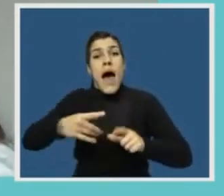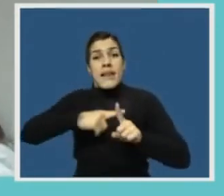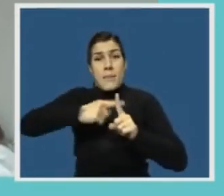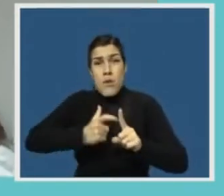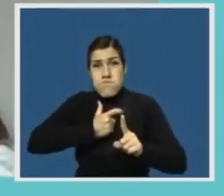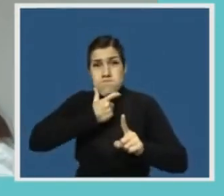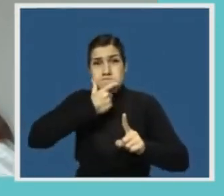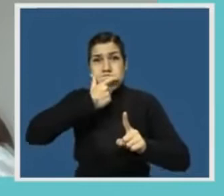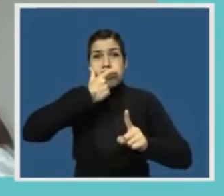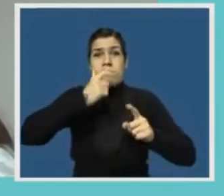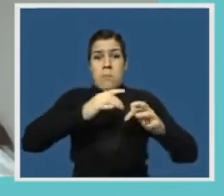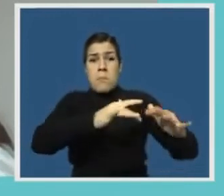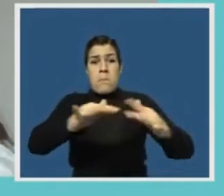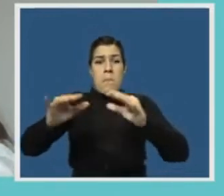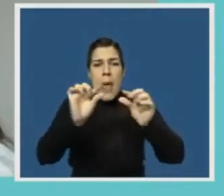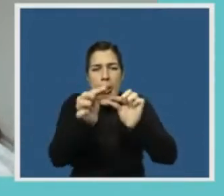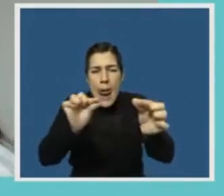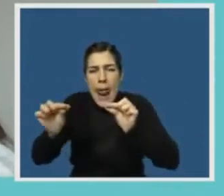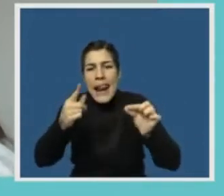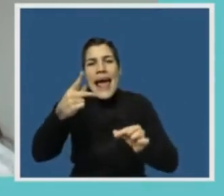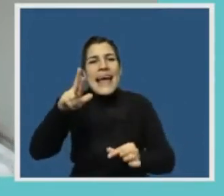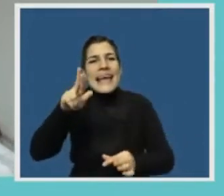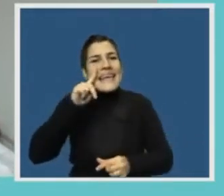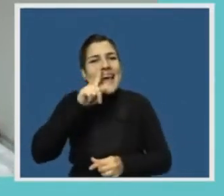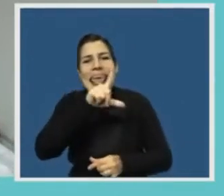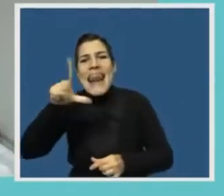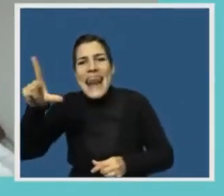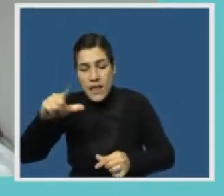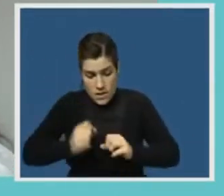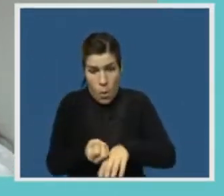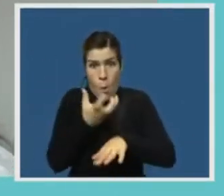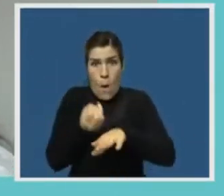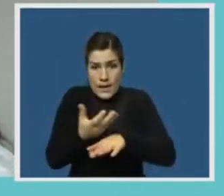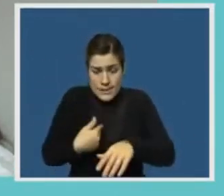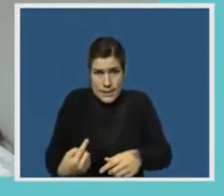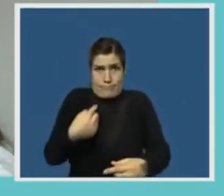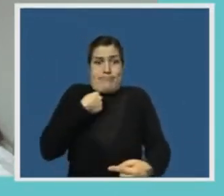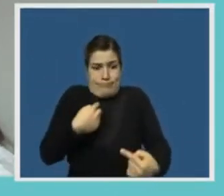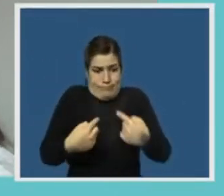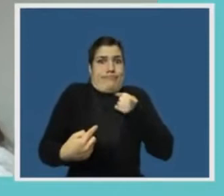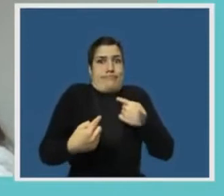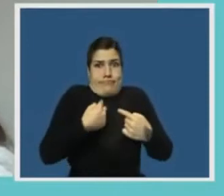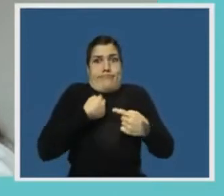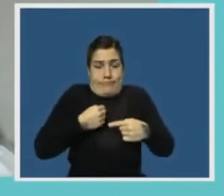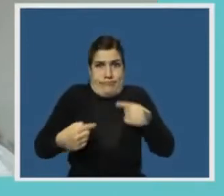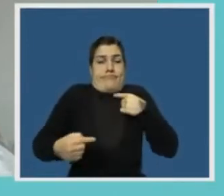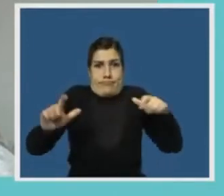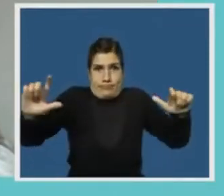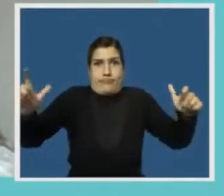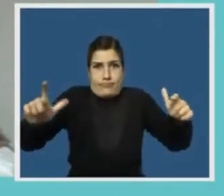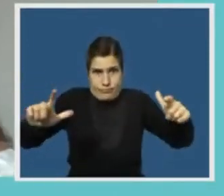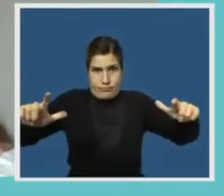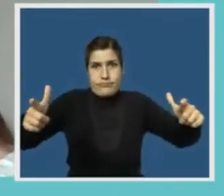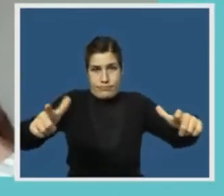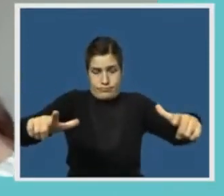abundancia del krill. Esto podría retrasar o incluso impedir la recuperación de las poblaciones de ballenas y otras